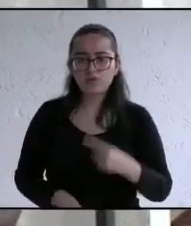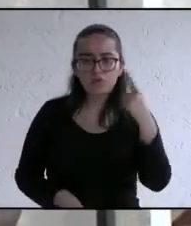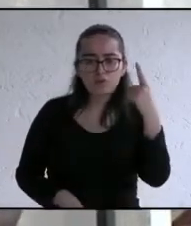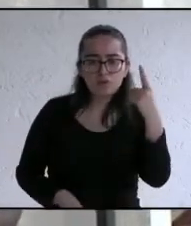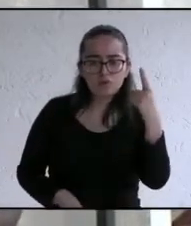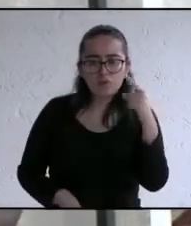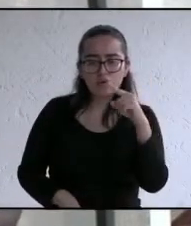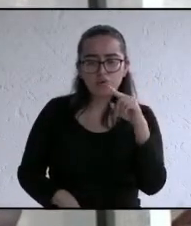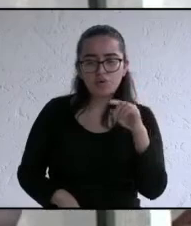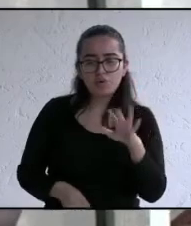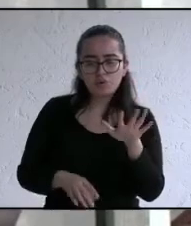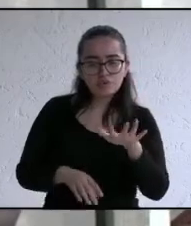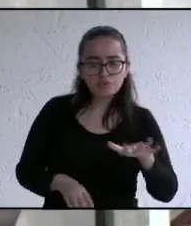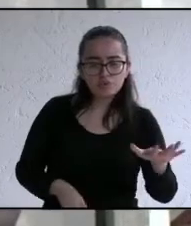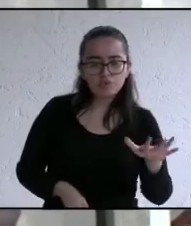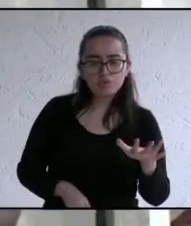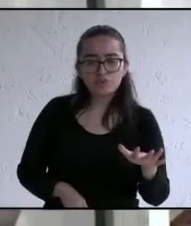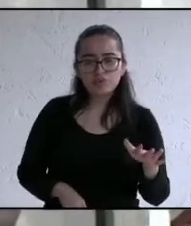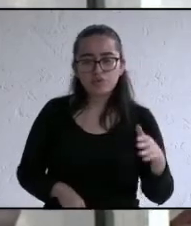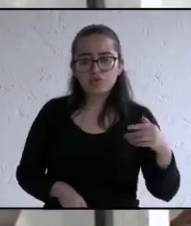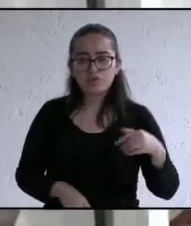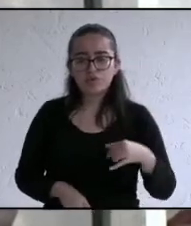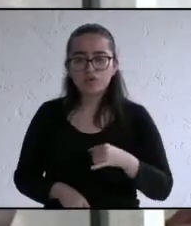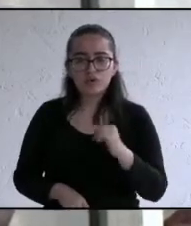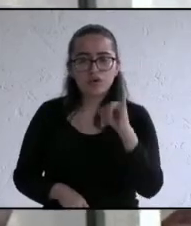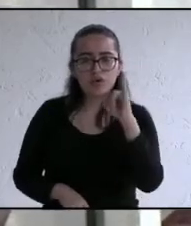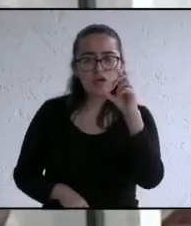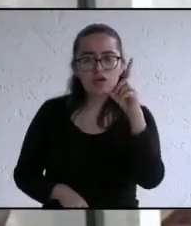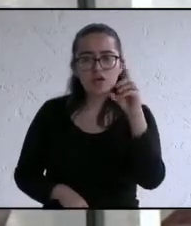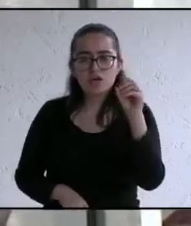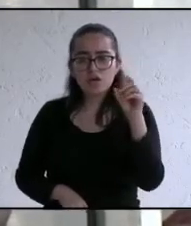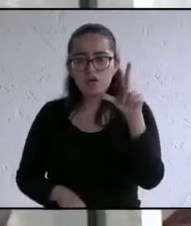zona del viejón y otro en la en la desviación ídolo Santa Rosa